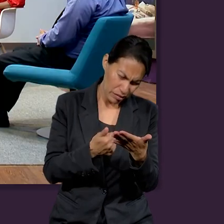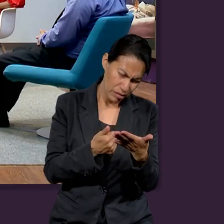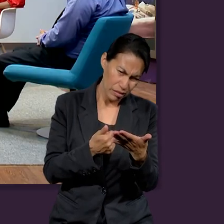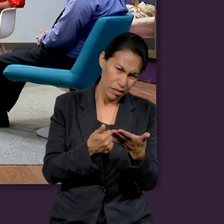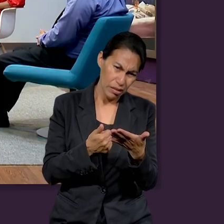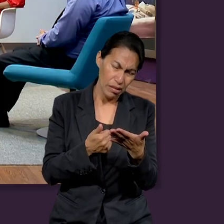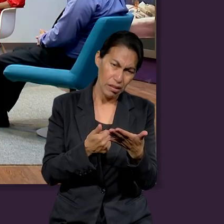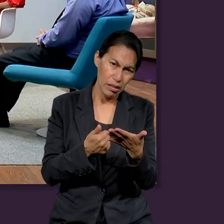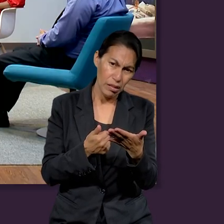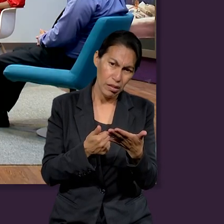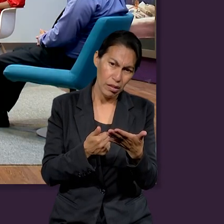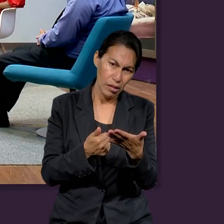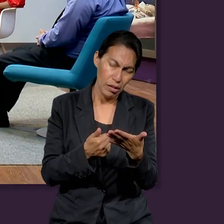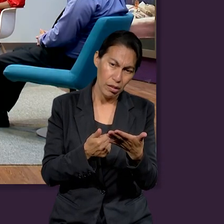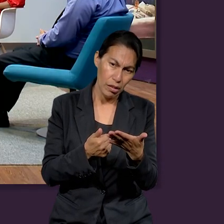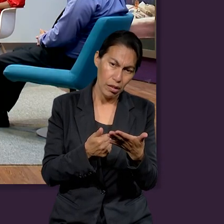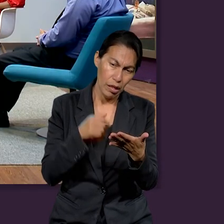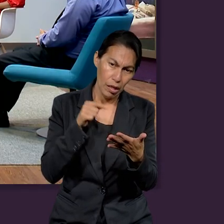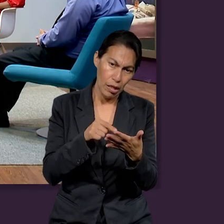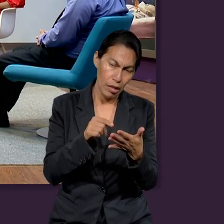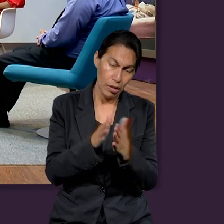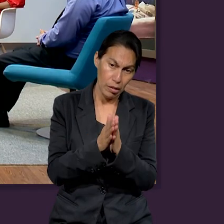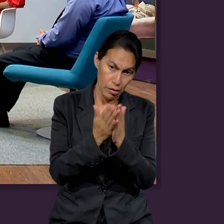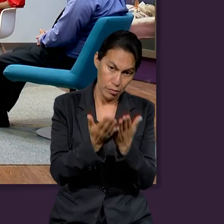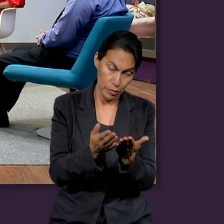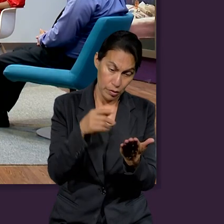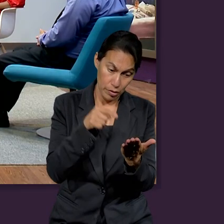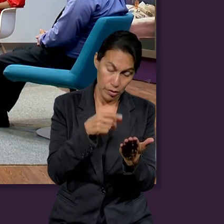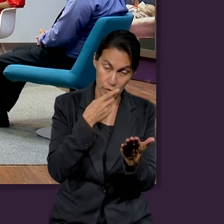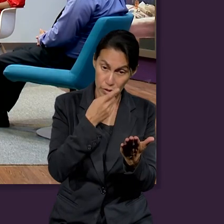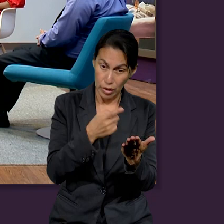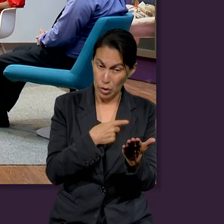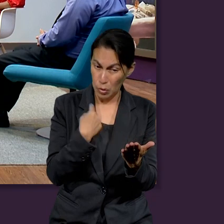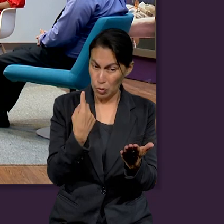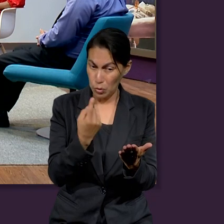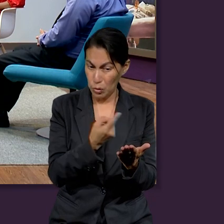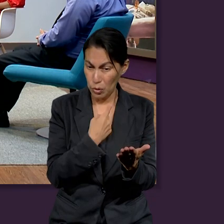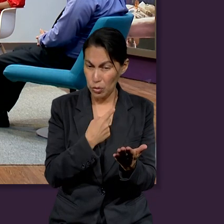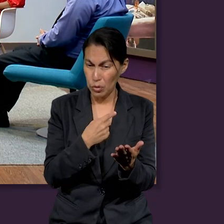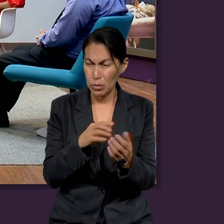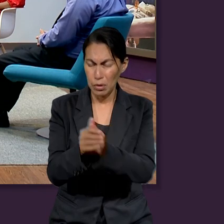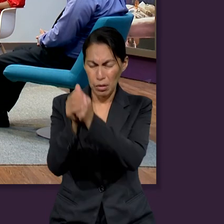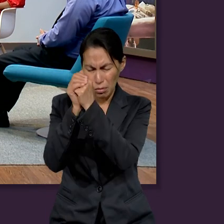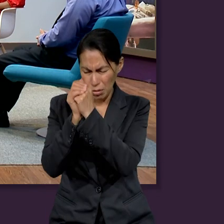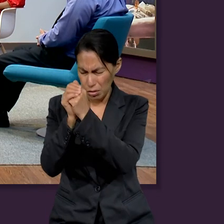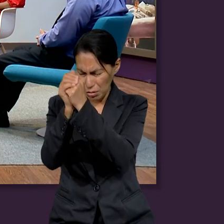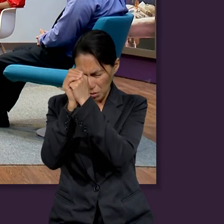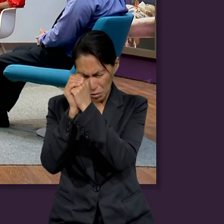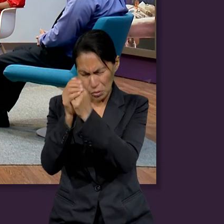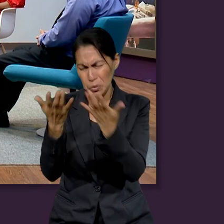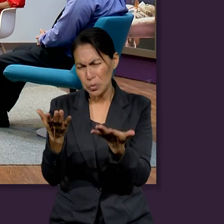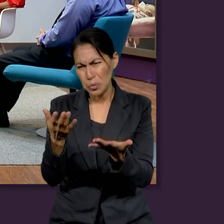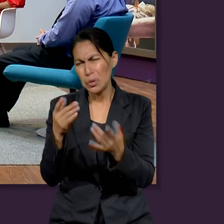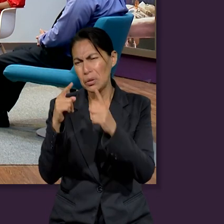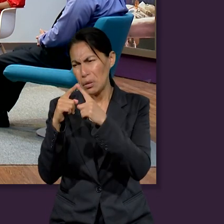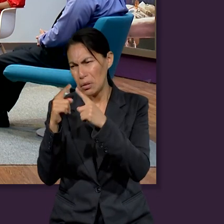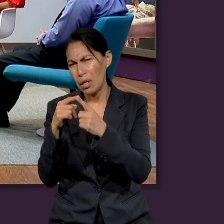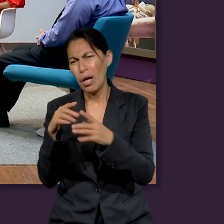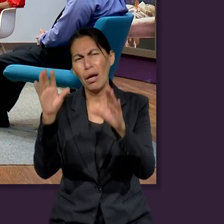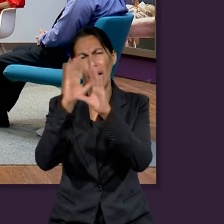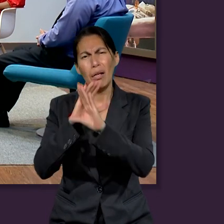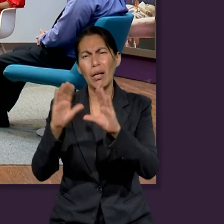adventista que a mí me reprendió, porque habla sobre que cuando nosotros estamos en un culto de adoración